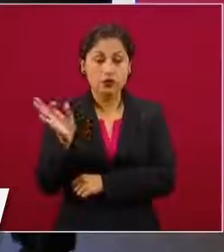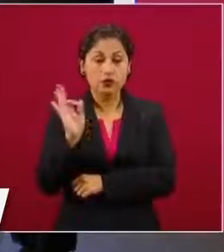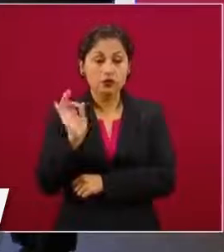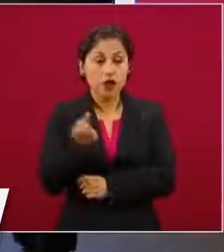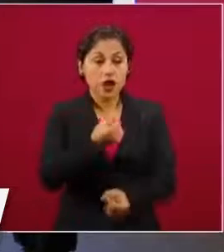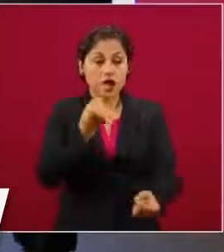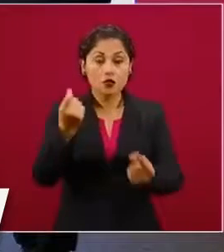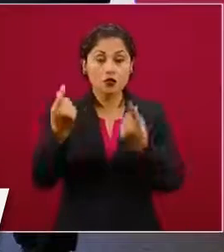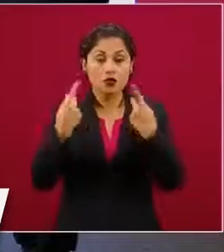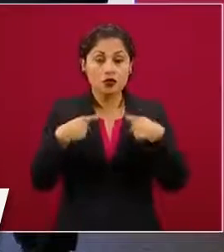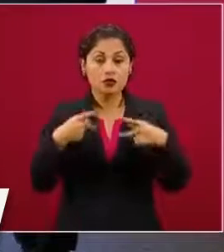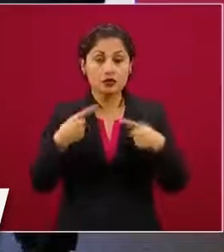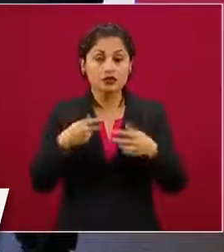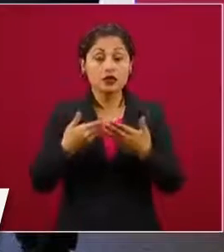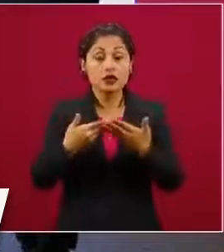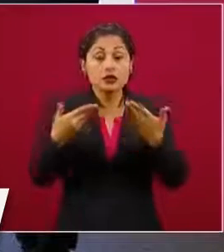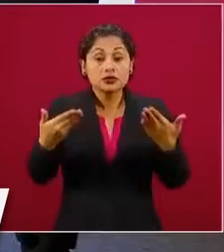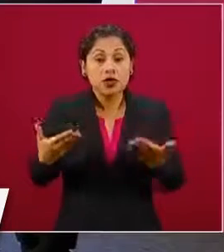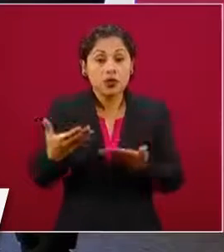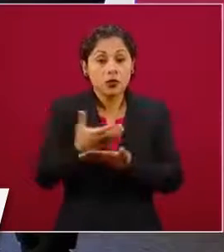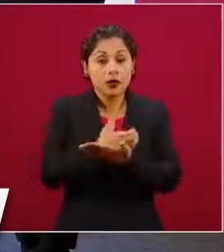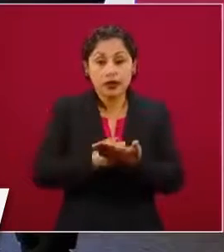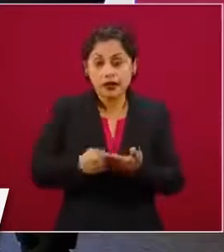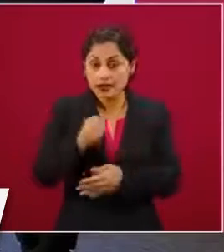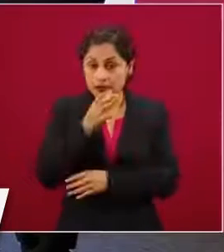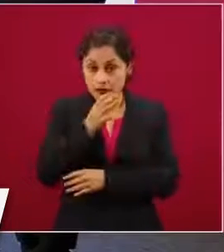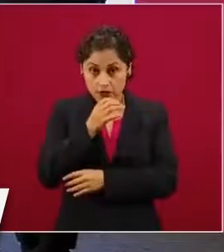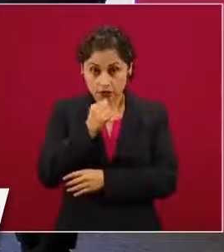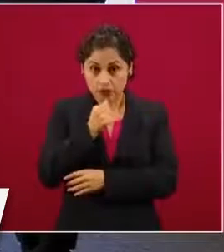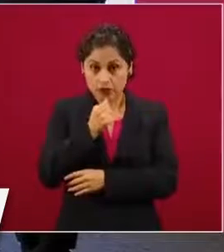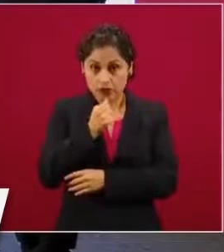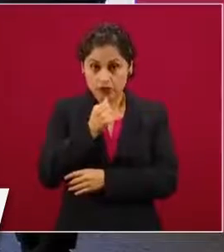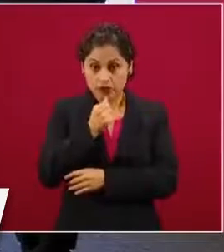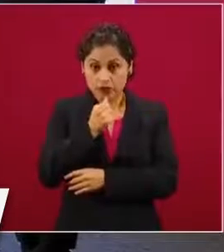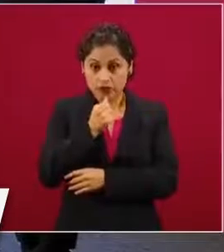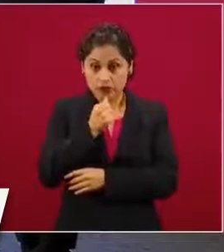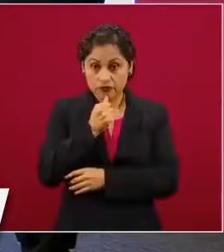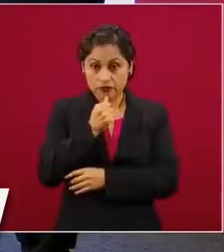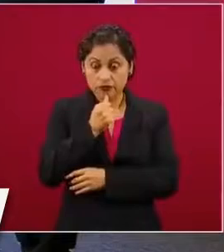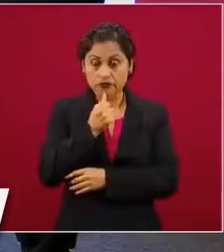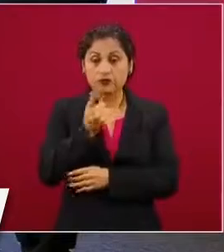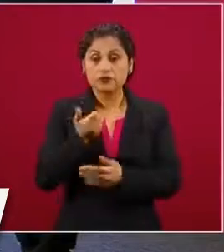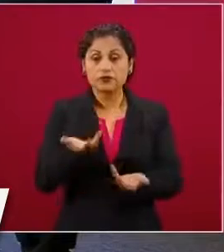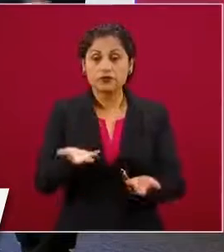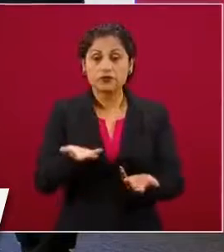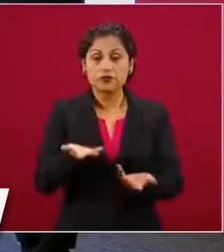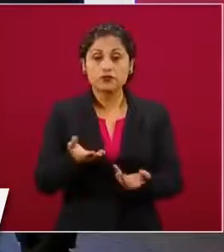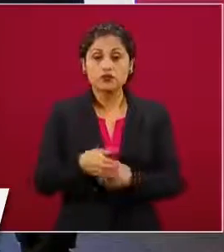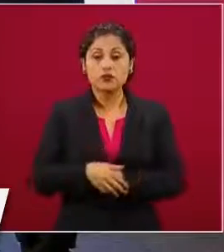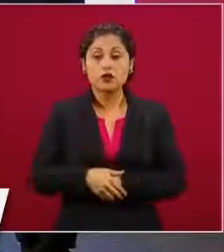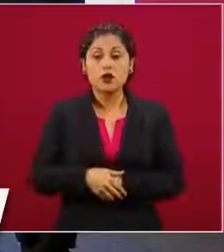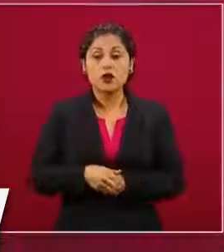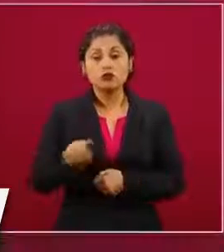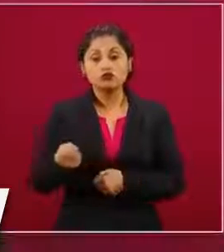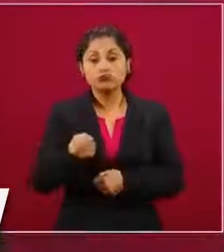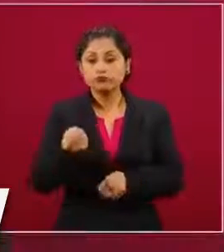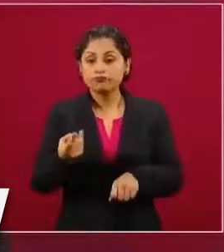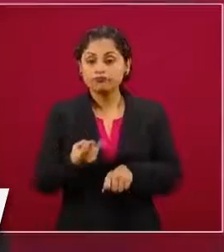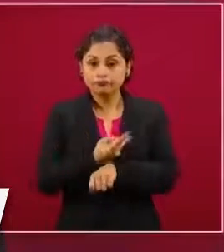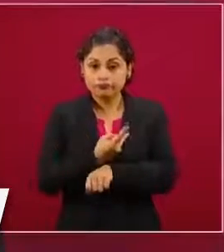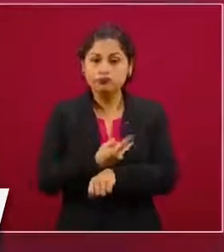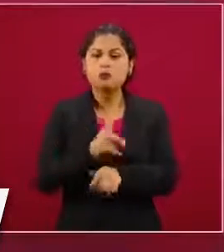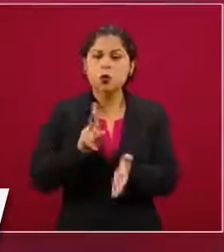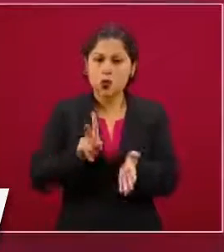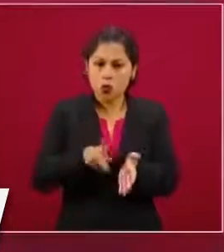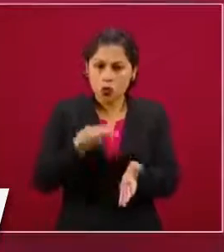que no obtuvieron el número de folio ganador en el primer sorteo pueden volver a